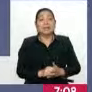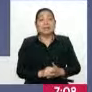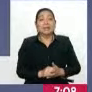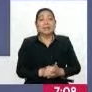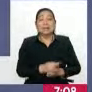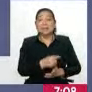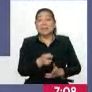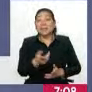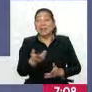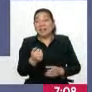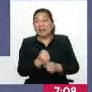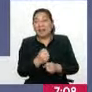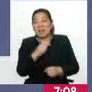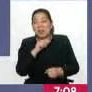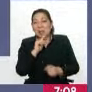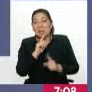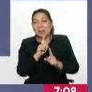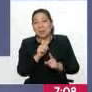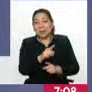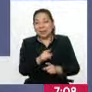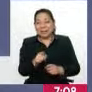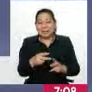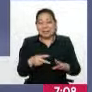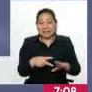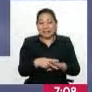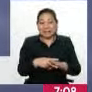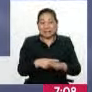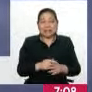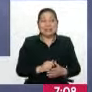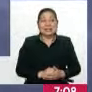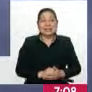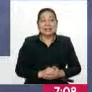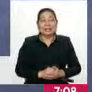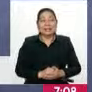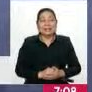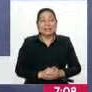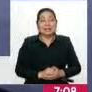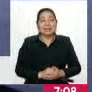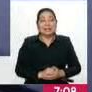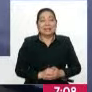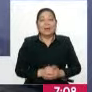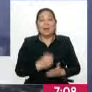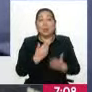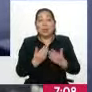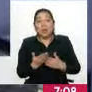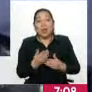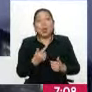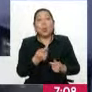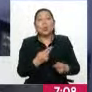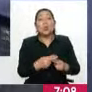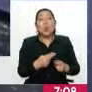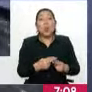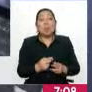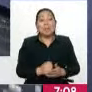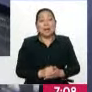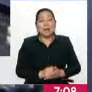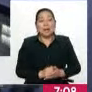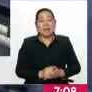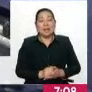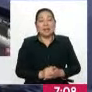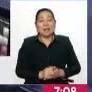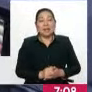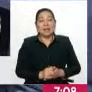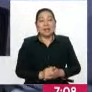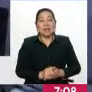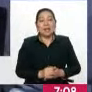entonces, que desempeña esta labor. Vamos a ver si podemos interrumpirlos un ratito. ¿Cómo está? Buenos días. ¿Cuál es su nombre? ¿Cuál es? Wilber